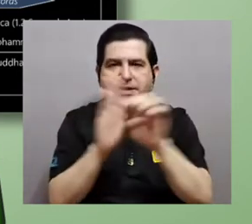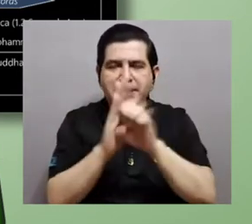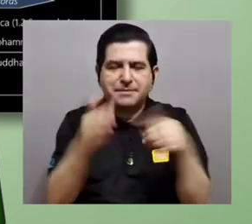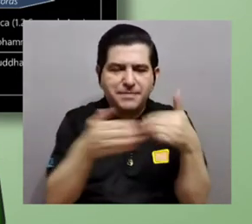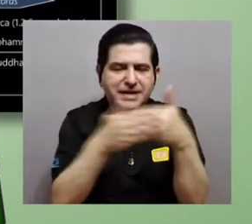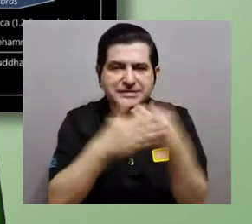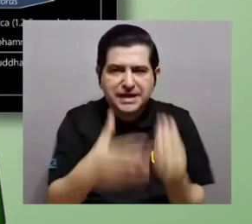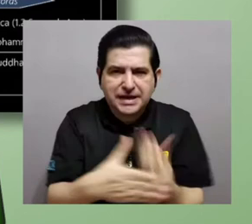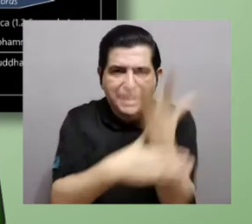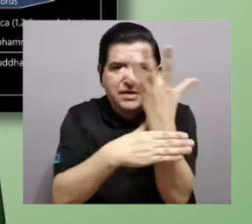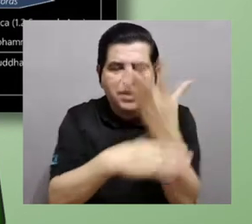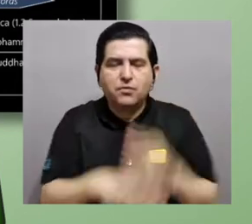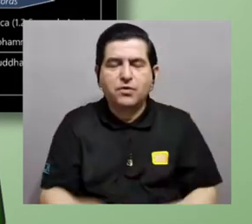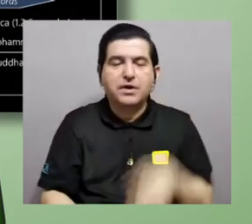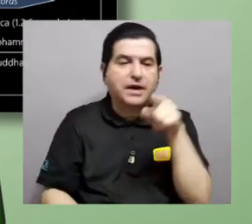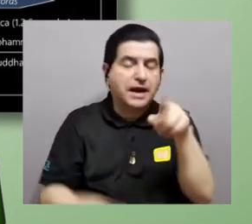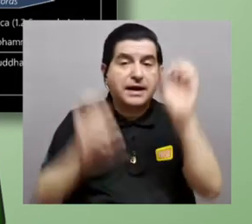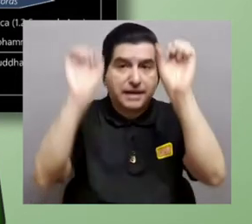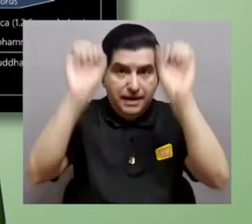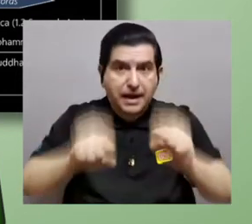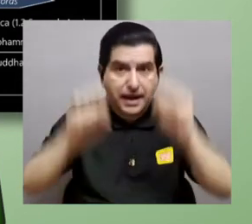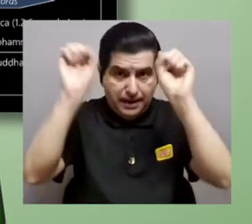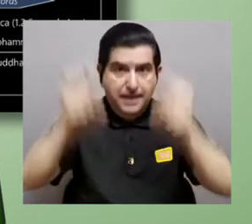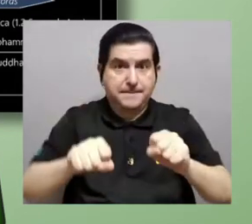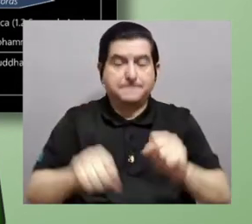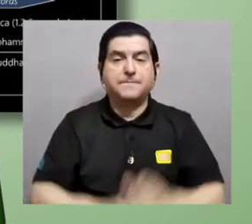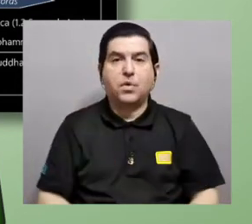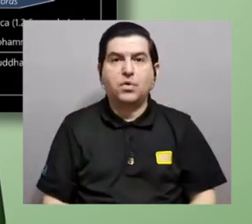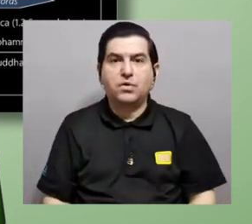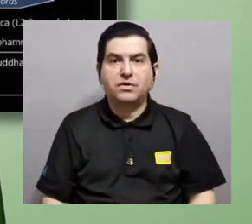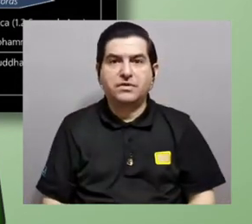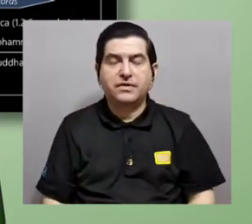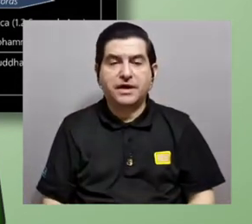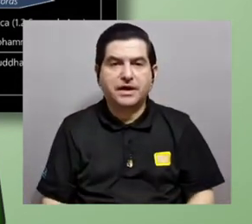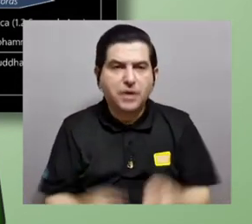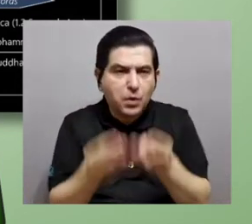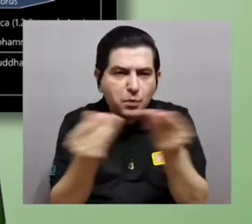fumaderos, que nos permiten, por decirlo así,